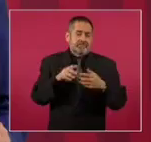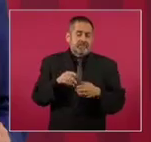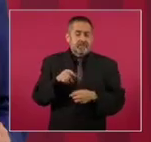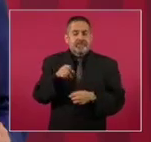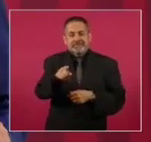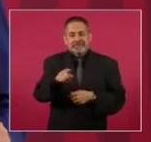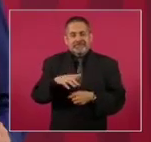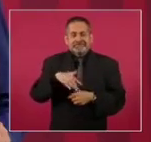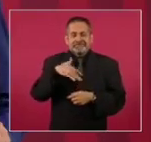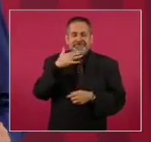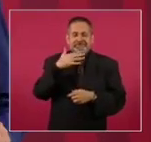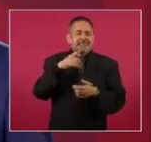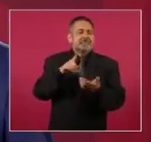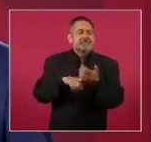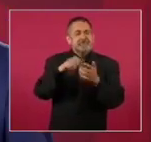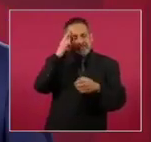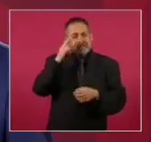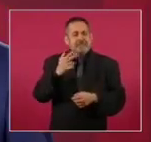huachicol.